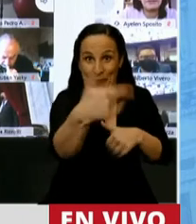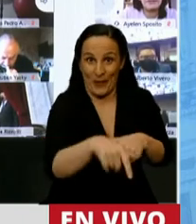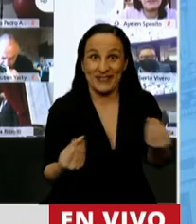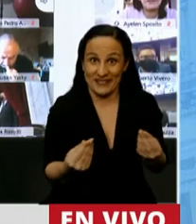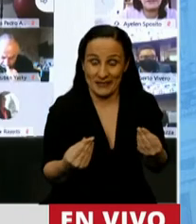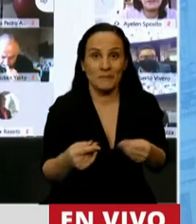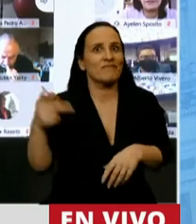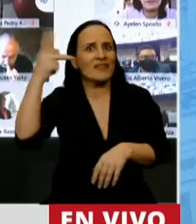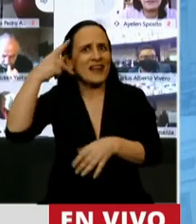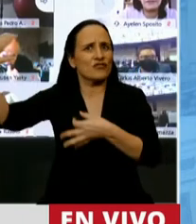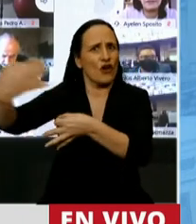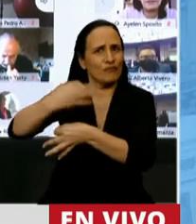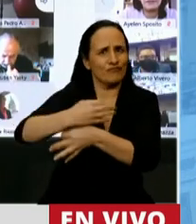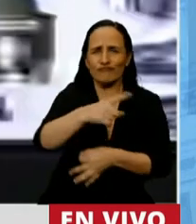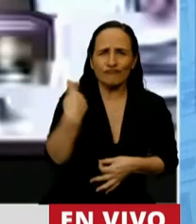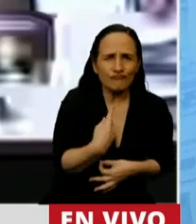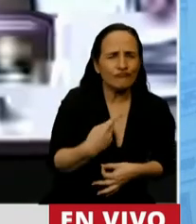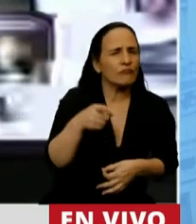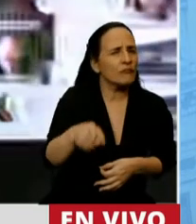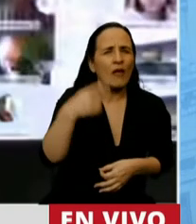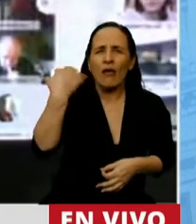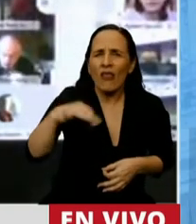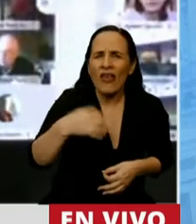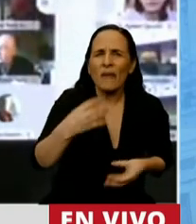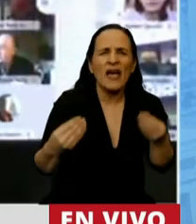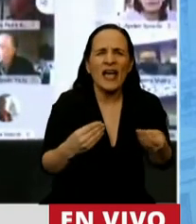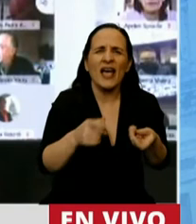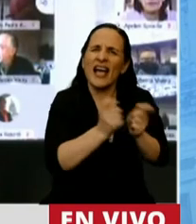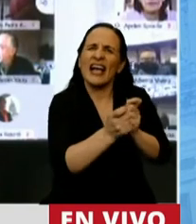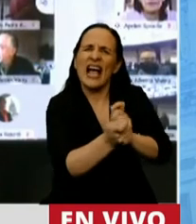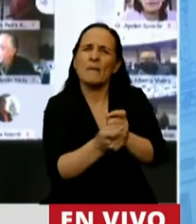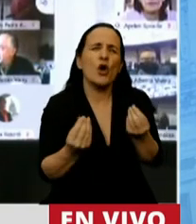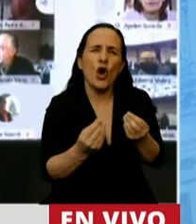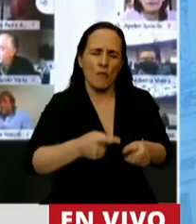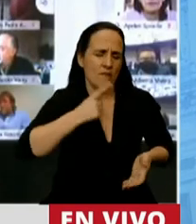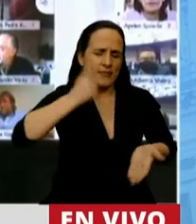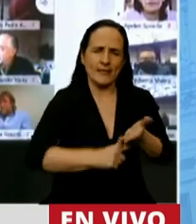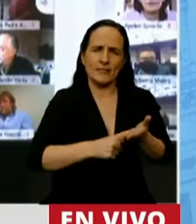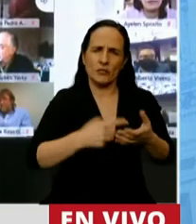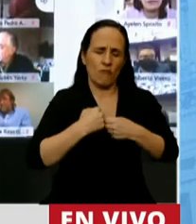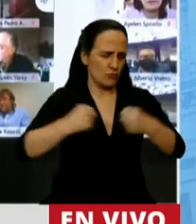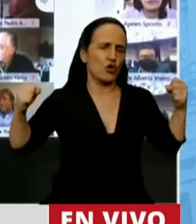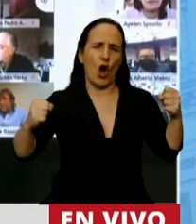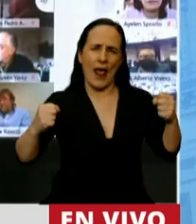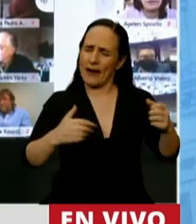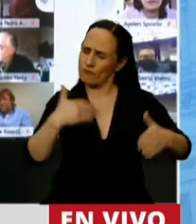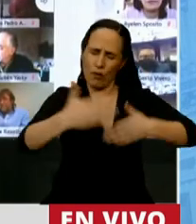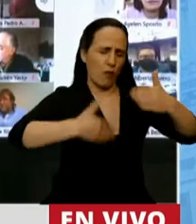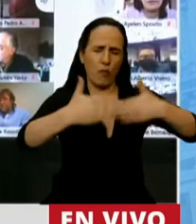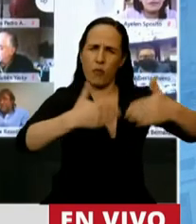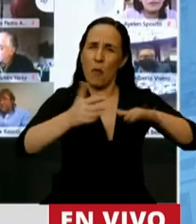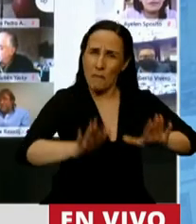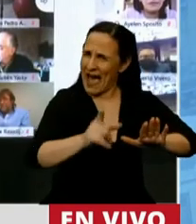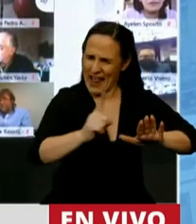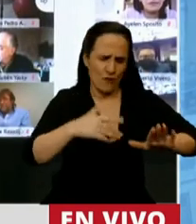Kirchner también nos enseñó que deben enseñarse los cambios con decisión y coraje, avanzando sin pausas, pero sin